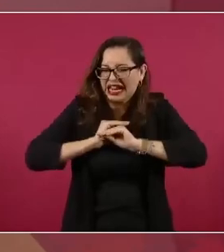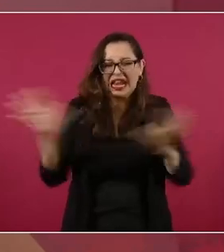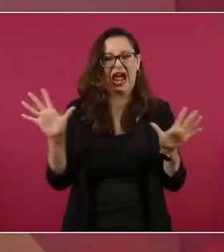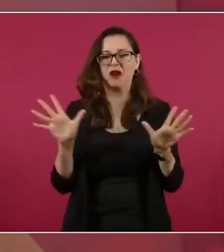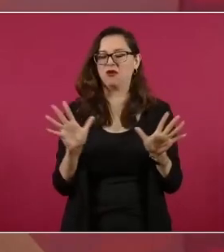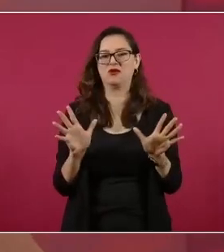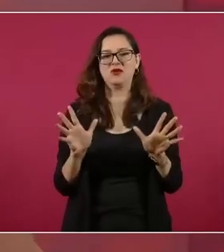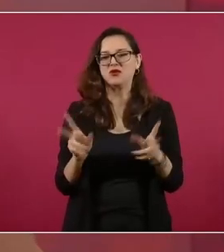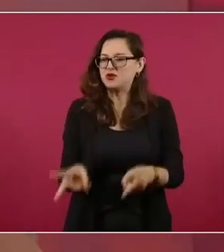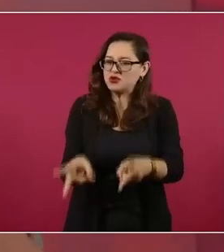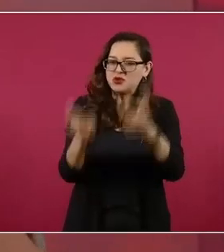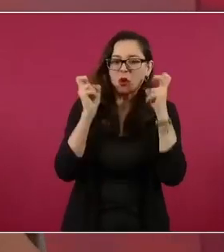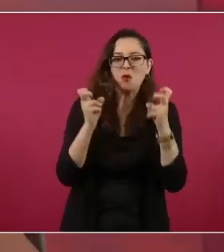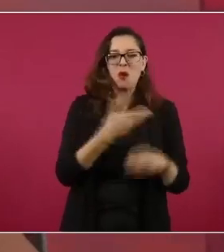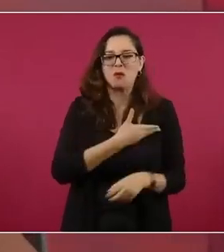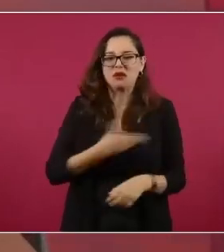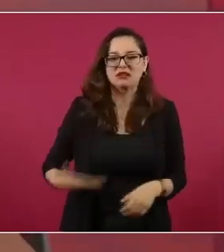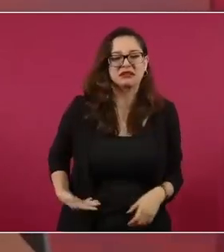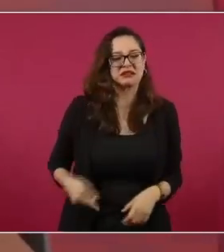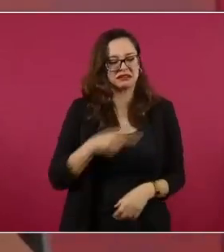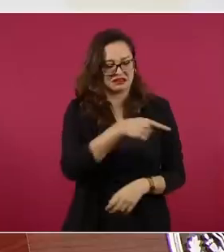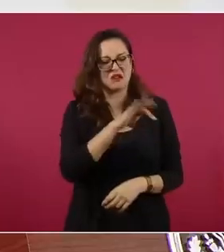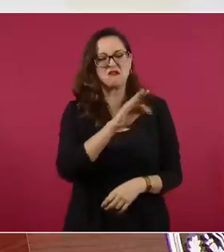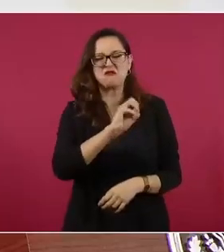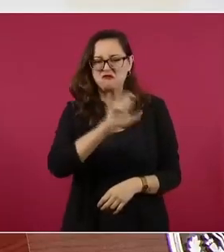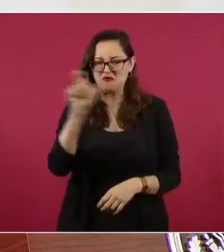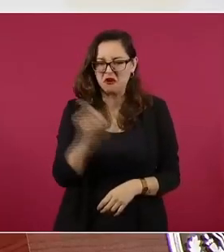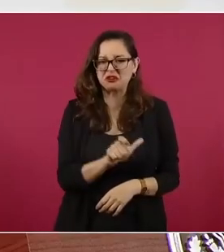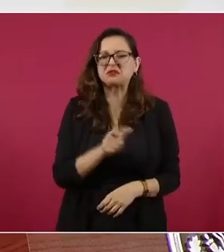que él cargó los dados.